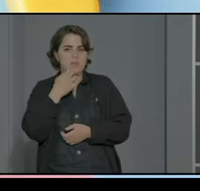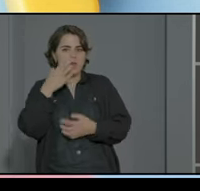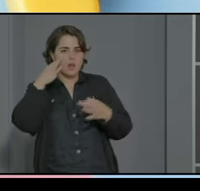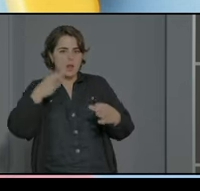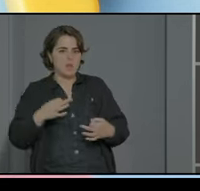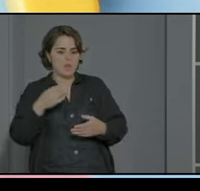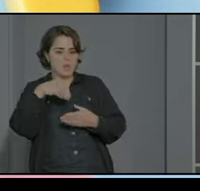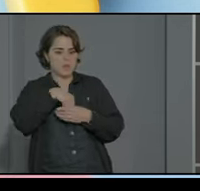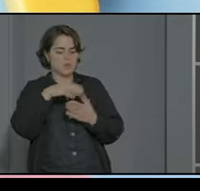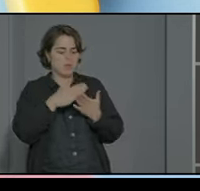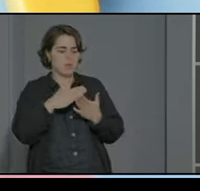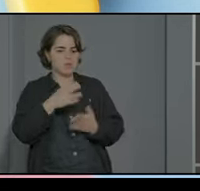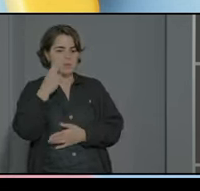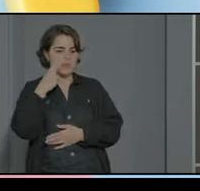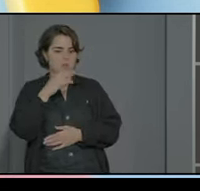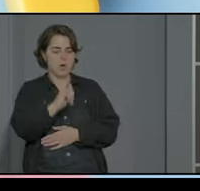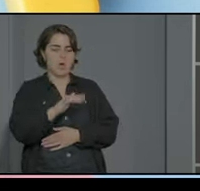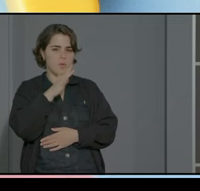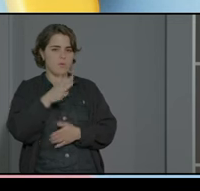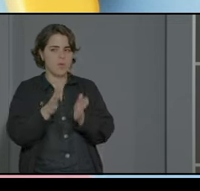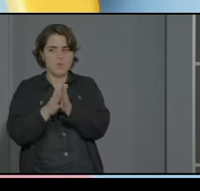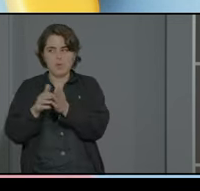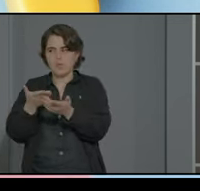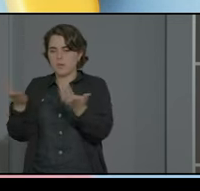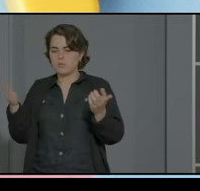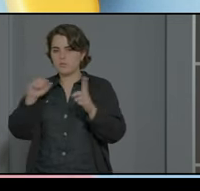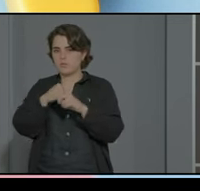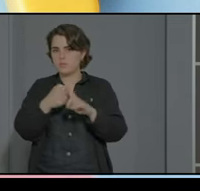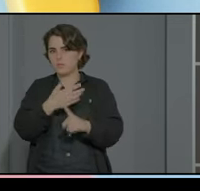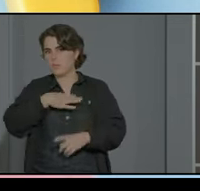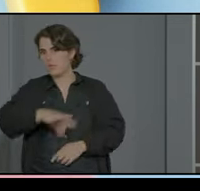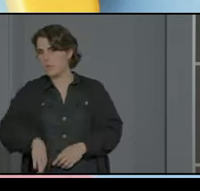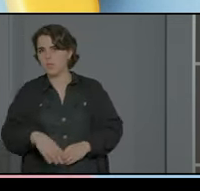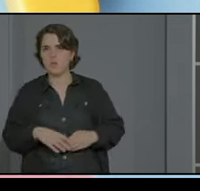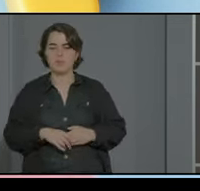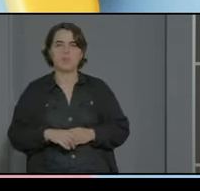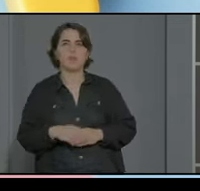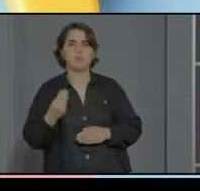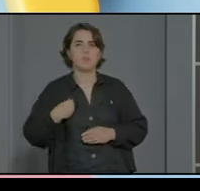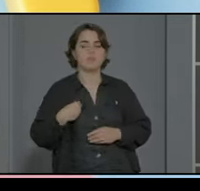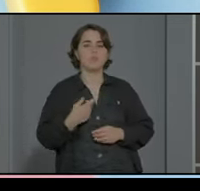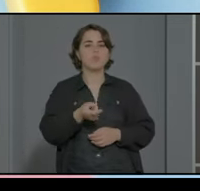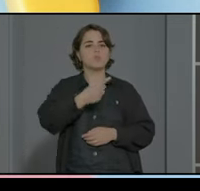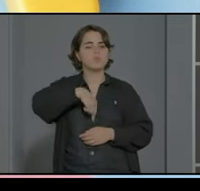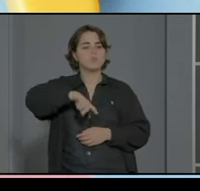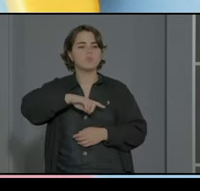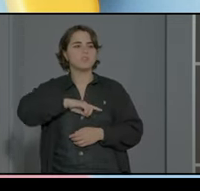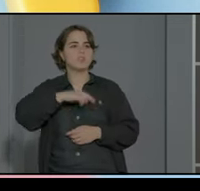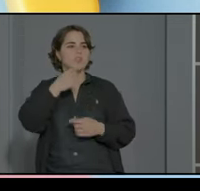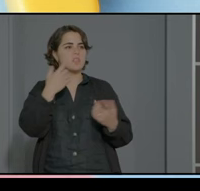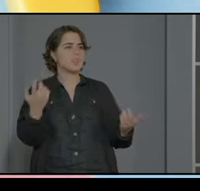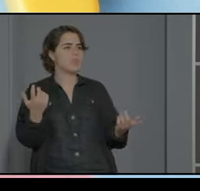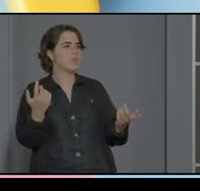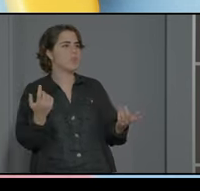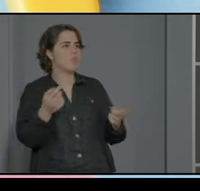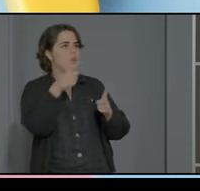estar en clase porque los compañeros etcétera ya sabéis a donde me dirijo y con todo esto dices bueno eso son una cantidad de